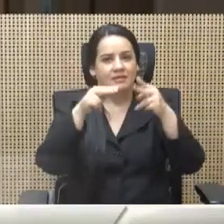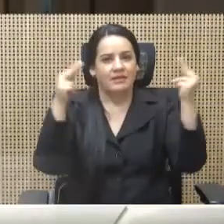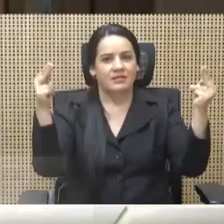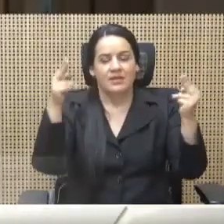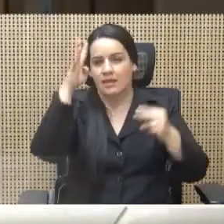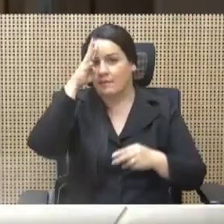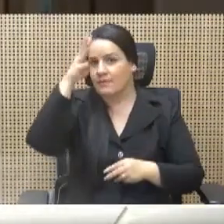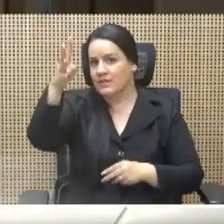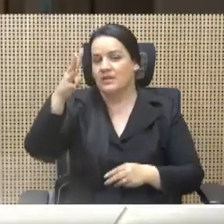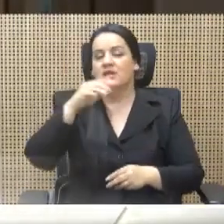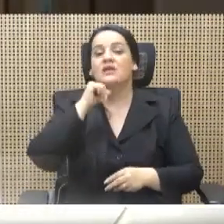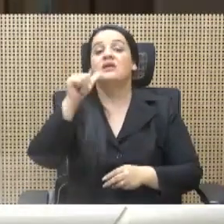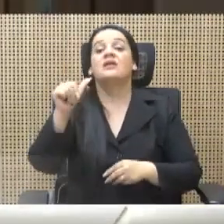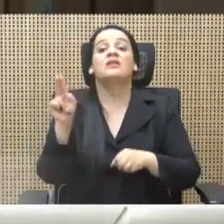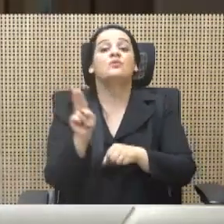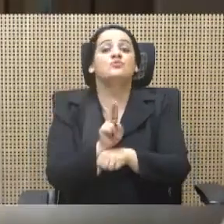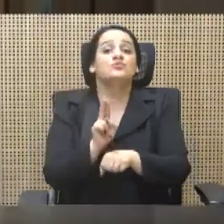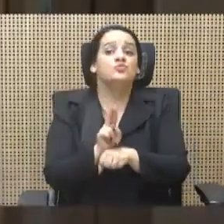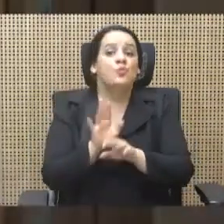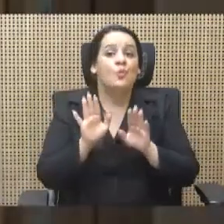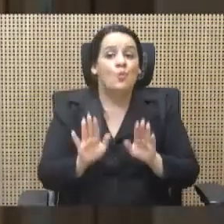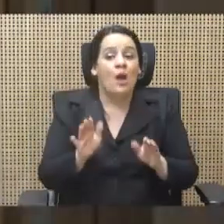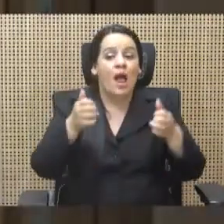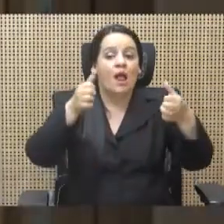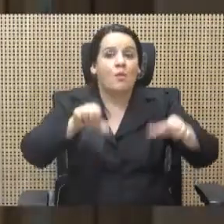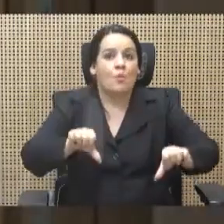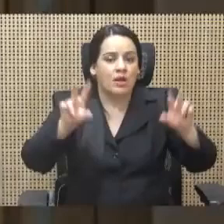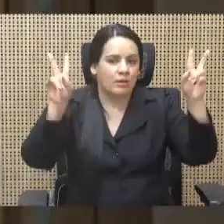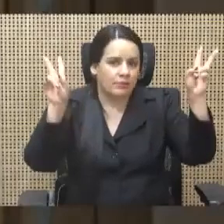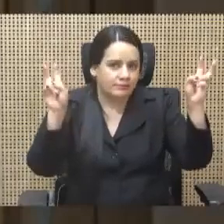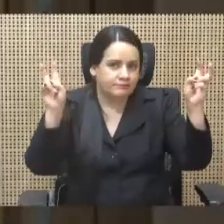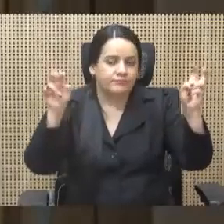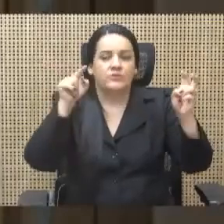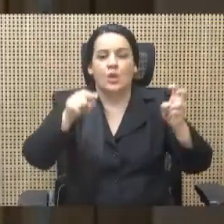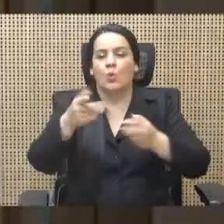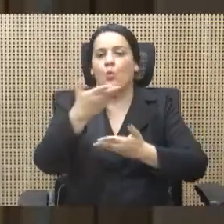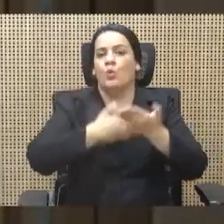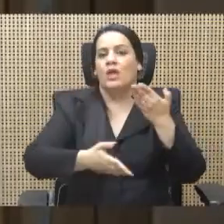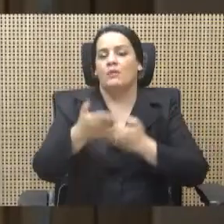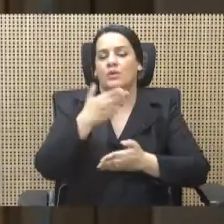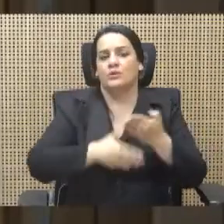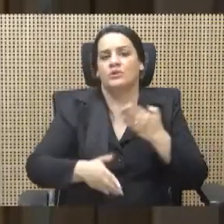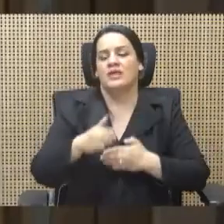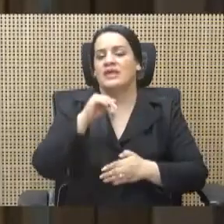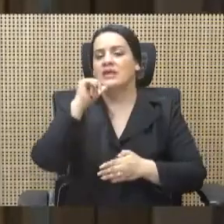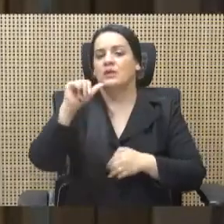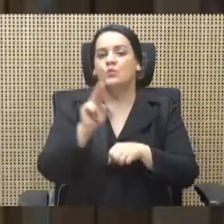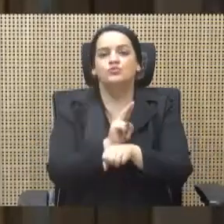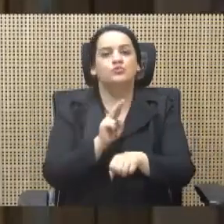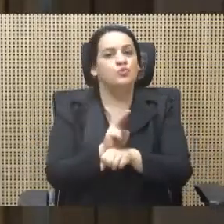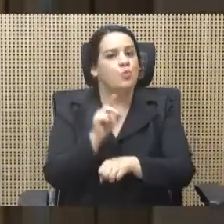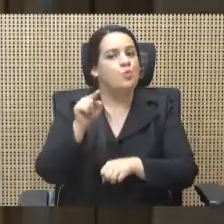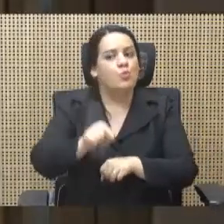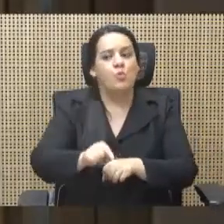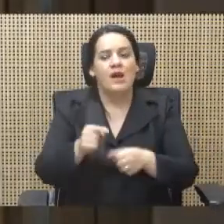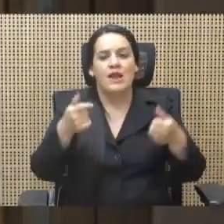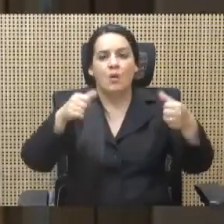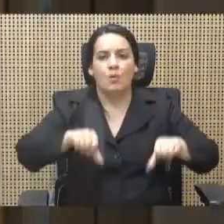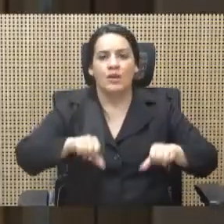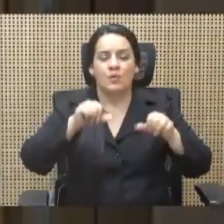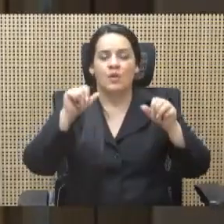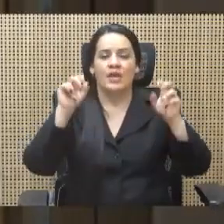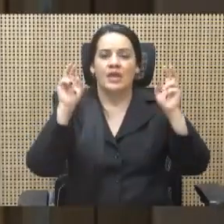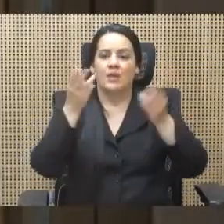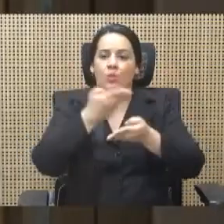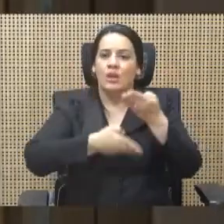acuerdo de colaboración, oíganlo bien, un inusual acuerdo de colaboración con INCOFER en presencia del